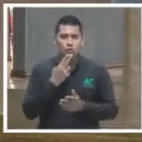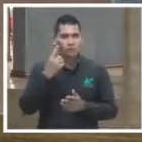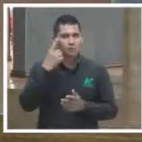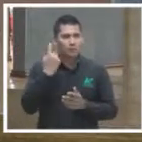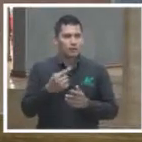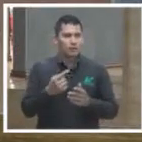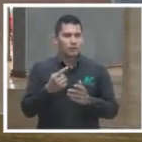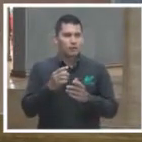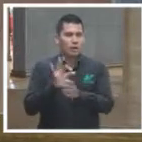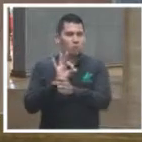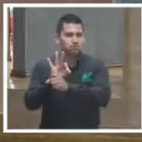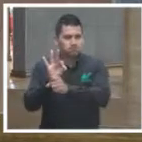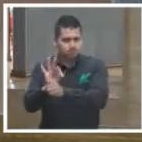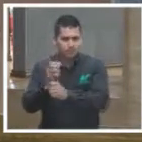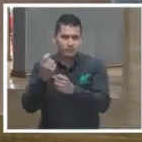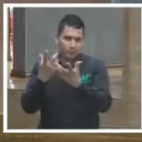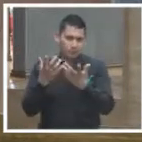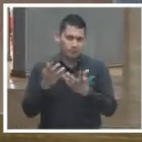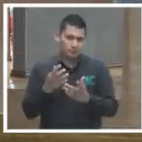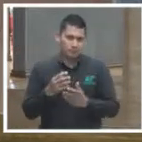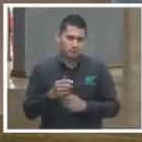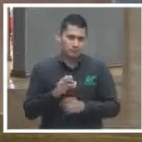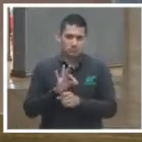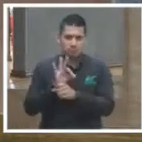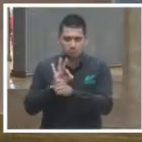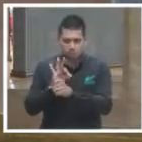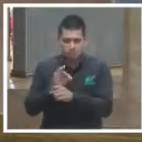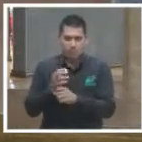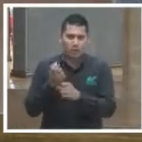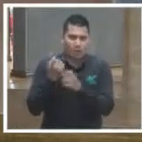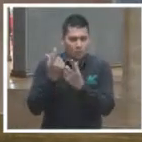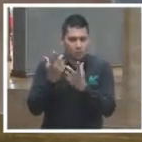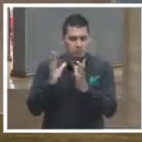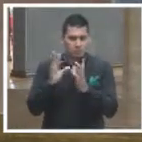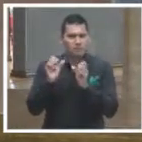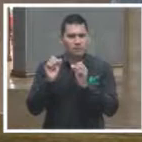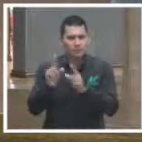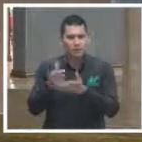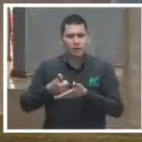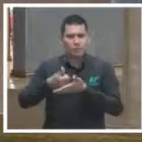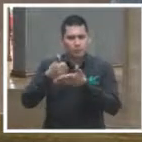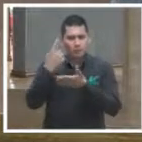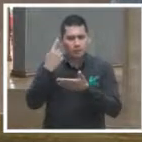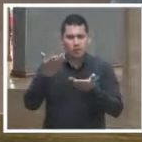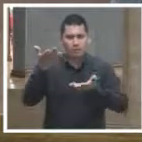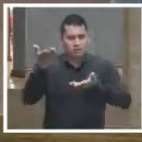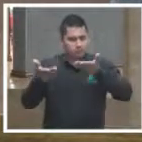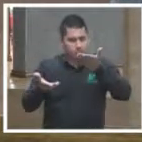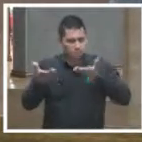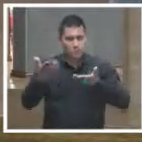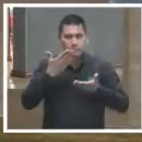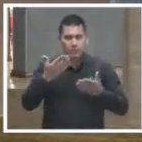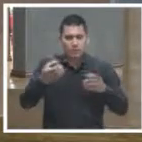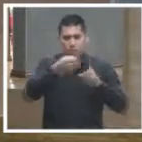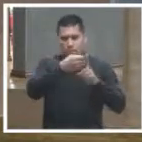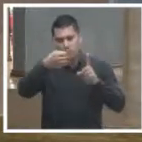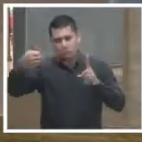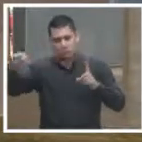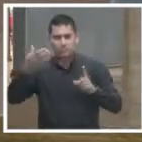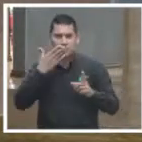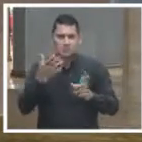preferencias de alguna manera hasta permiten generar equilibrios distributivos